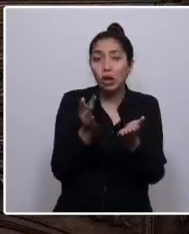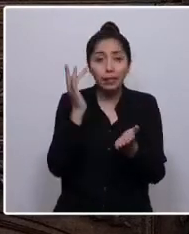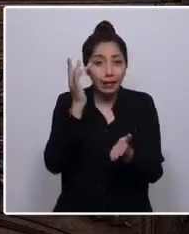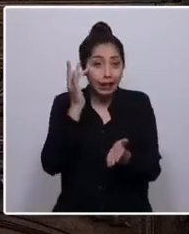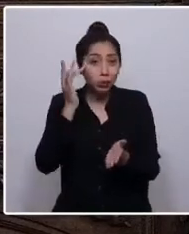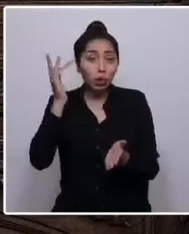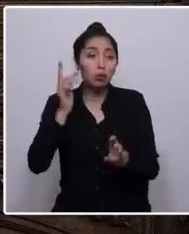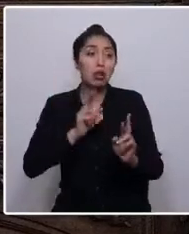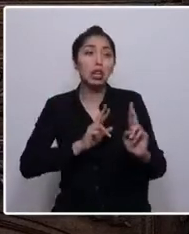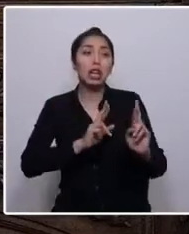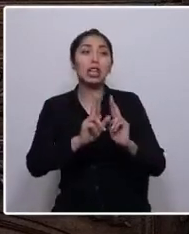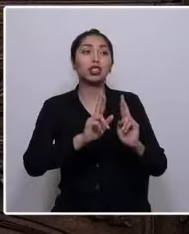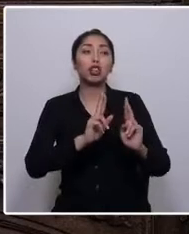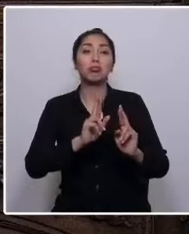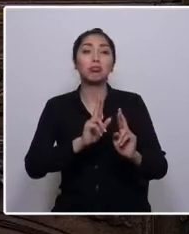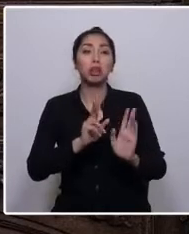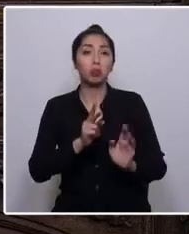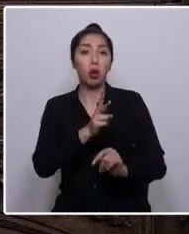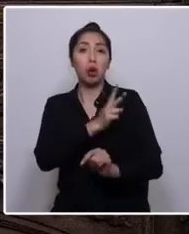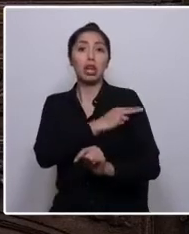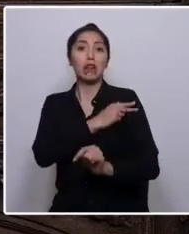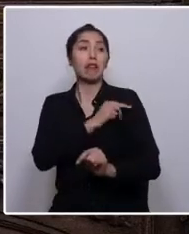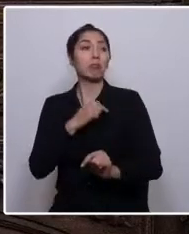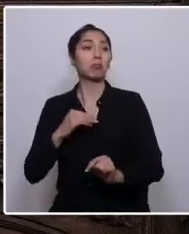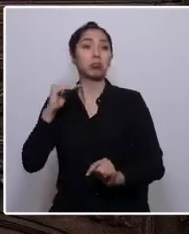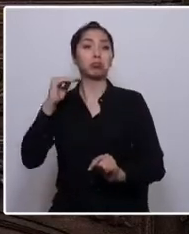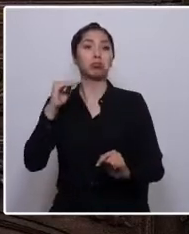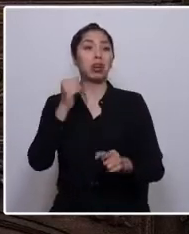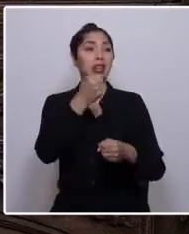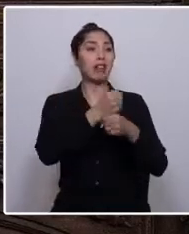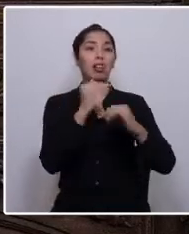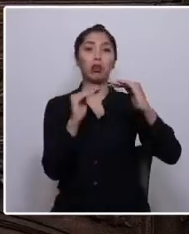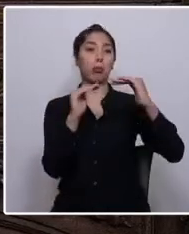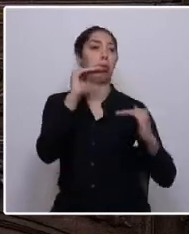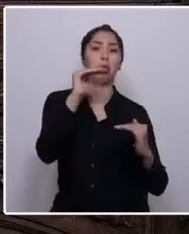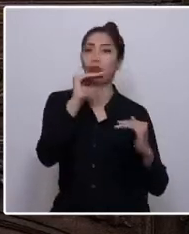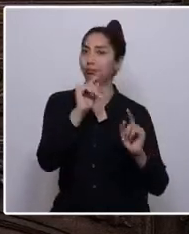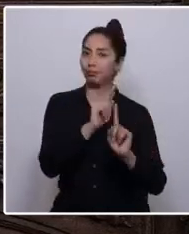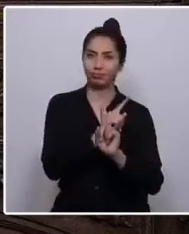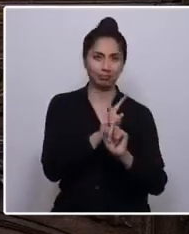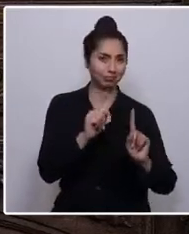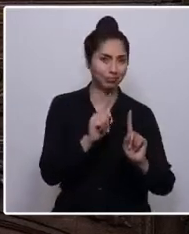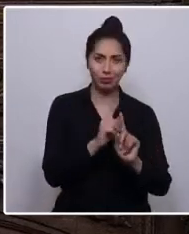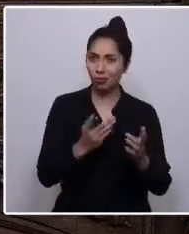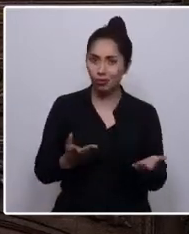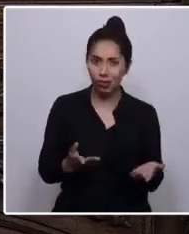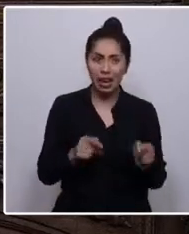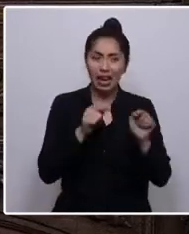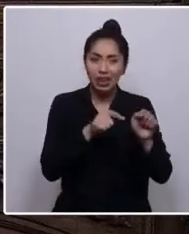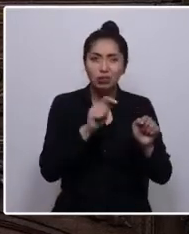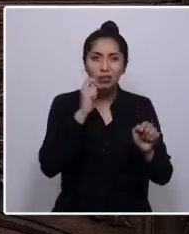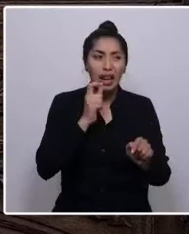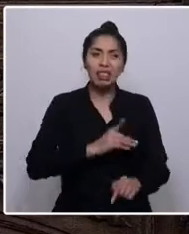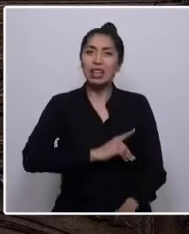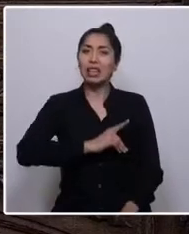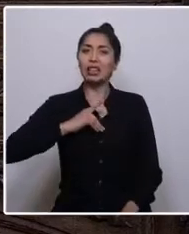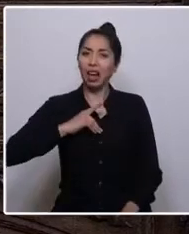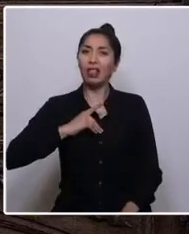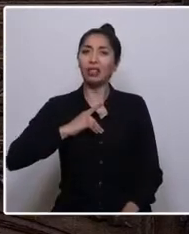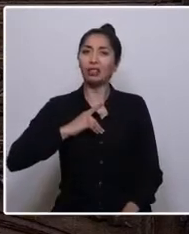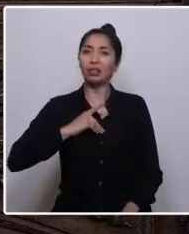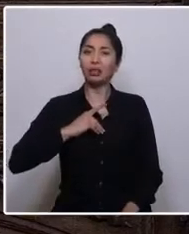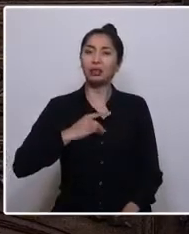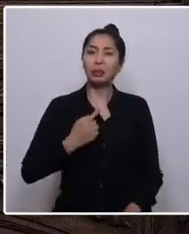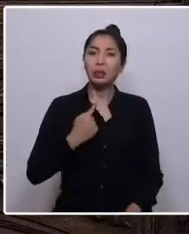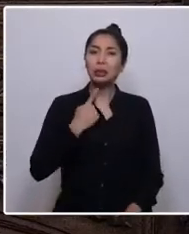de subordinación o dependencia frente al empleador. Eso atenta a su dignidad humana